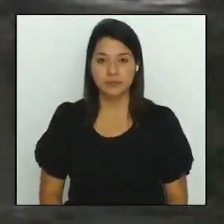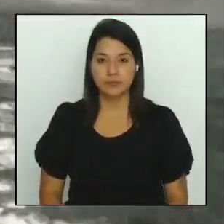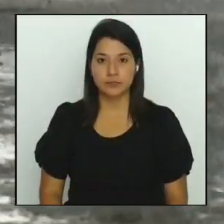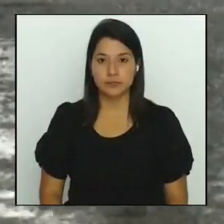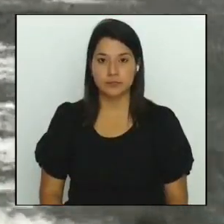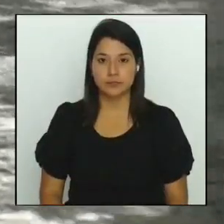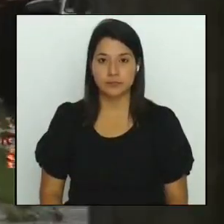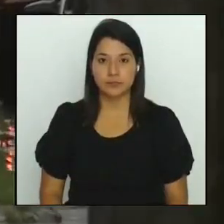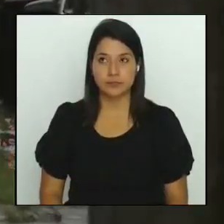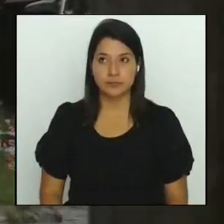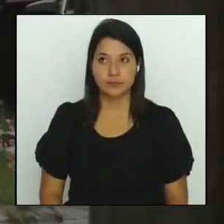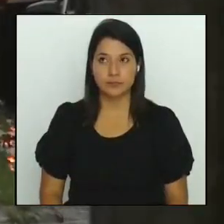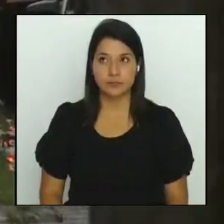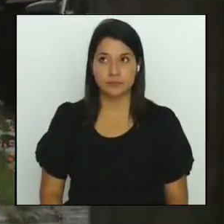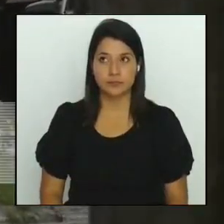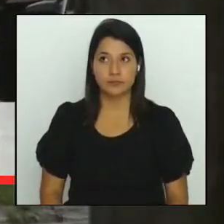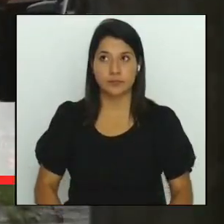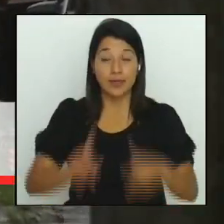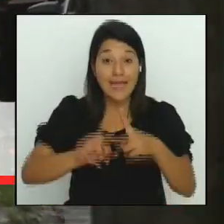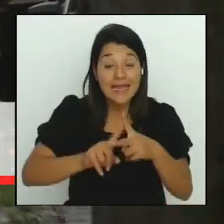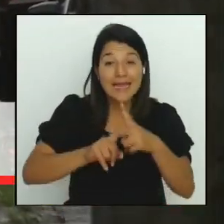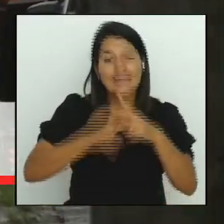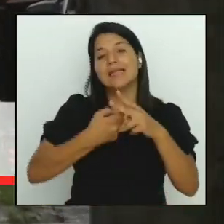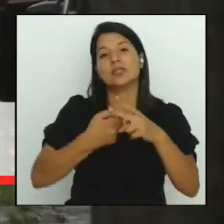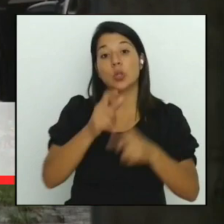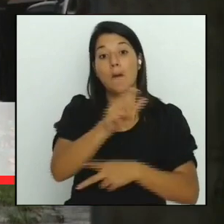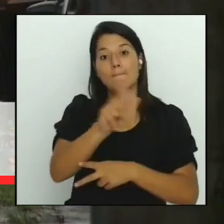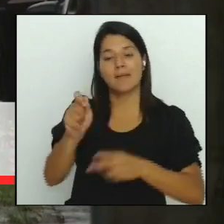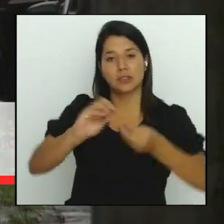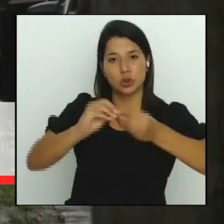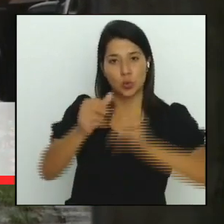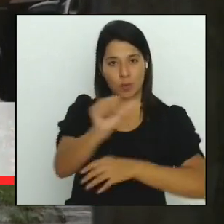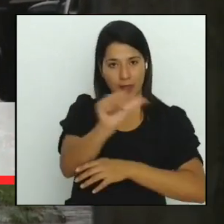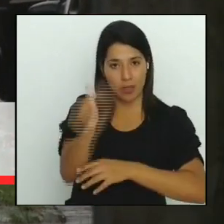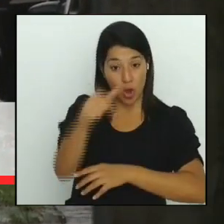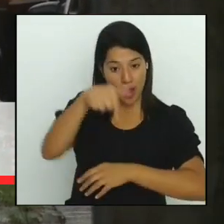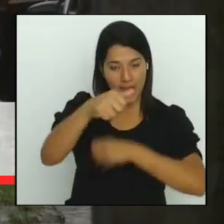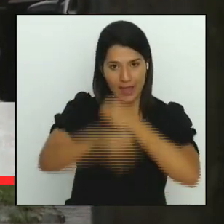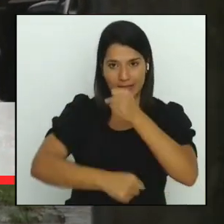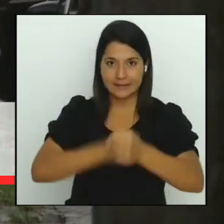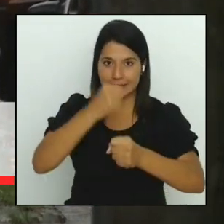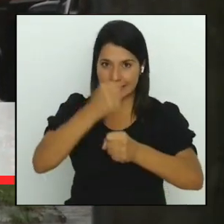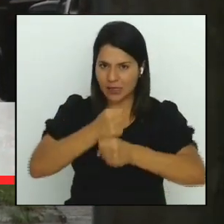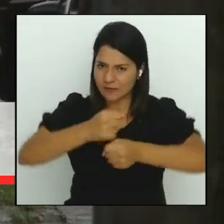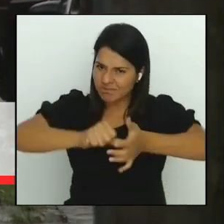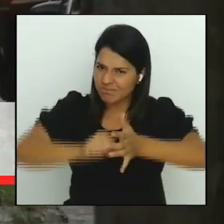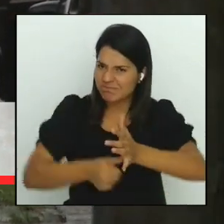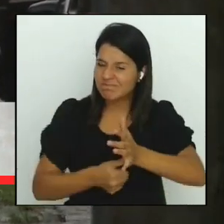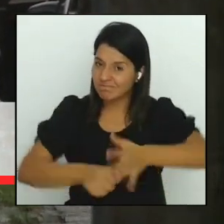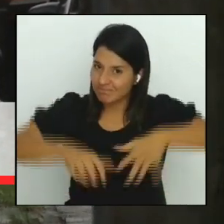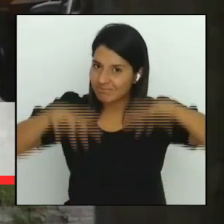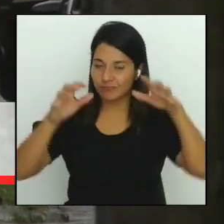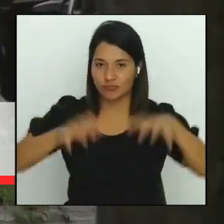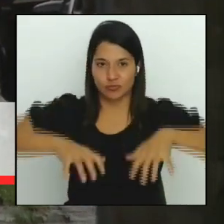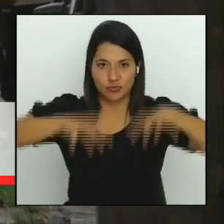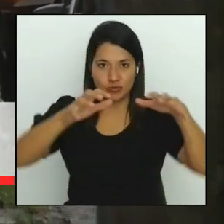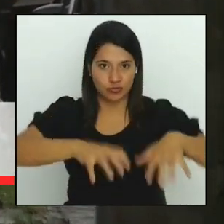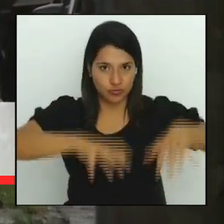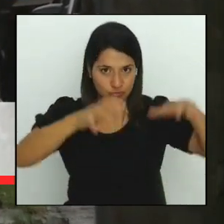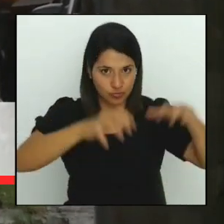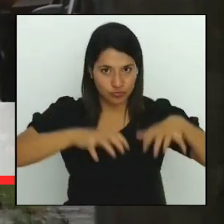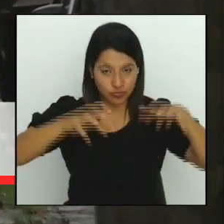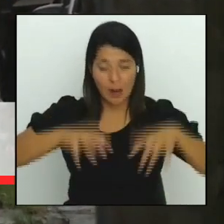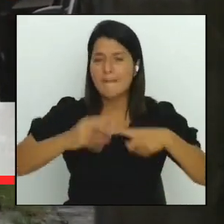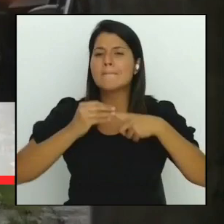El inicio del décimo mes del año está marcado por un incremento en las precipitaciones. Las lluvias estarán presentes principalmente durante